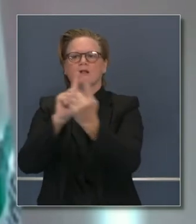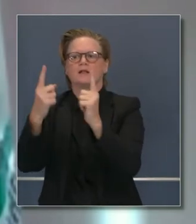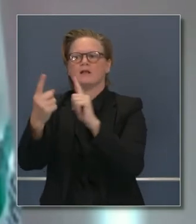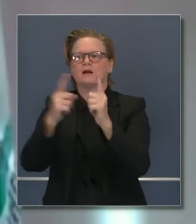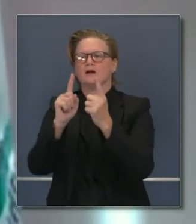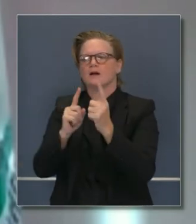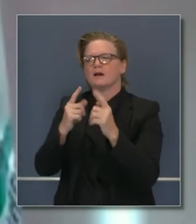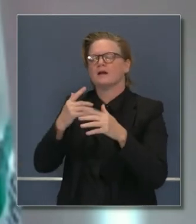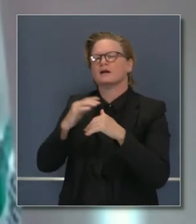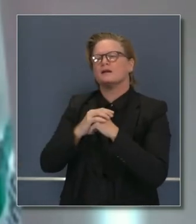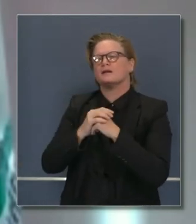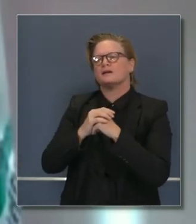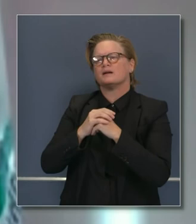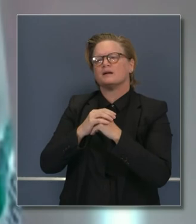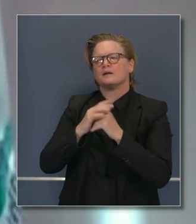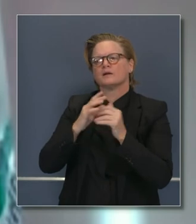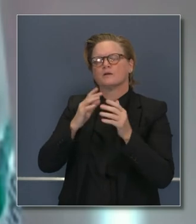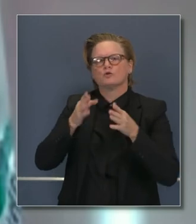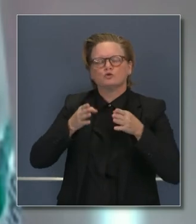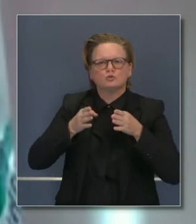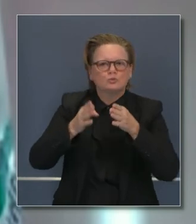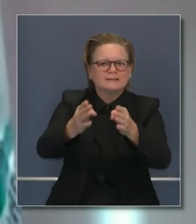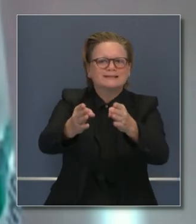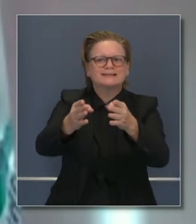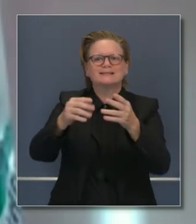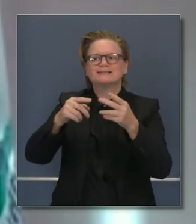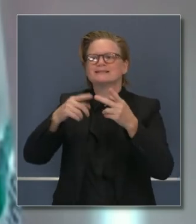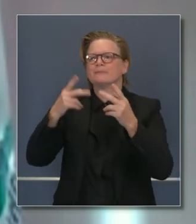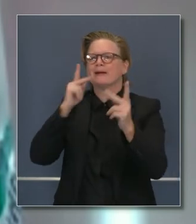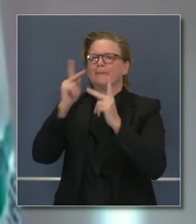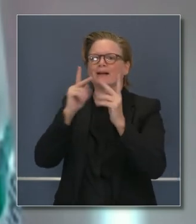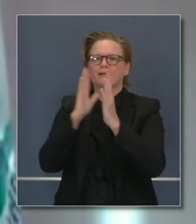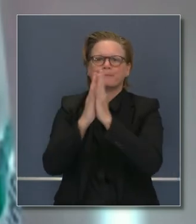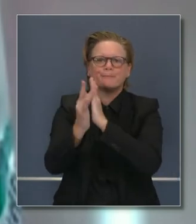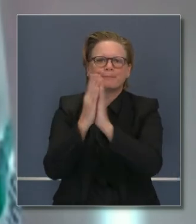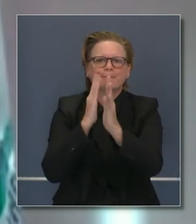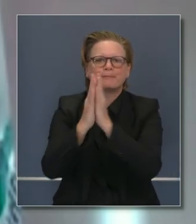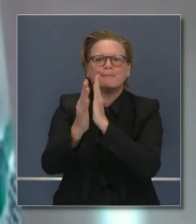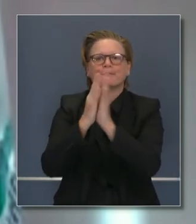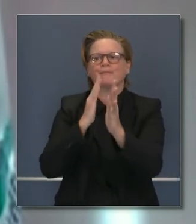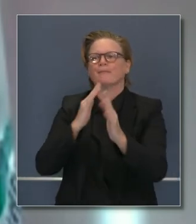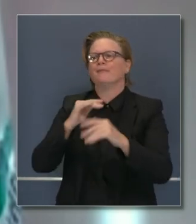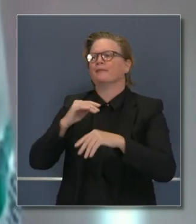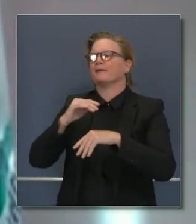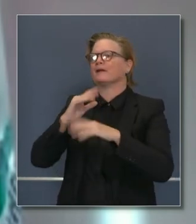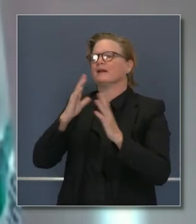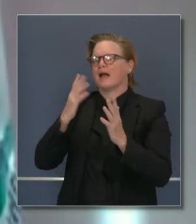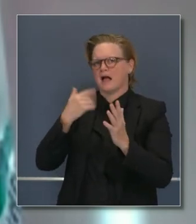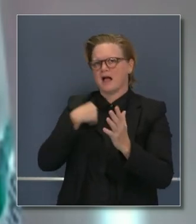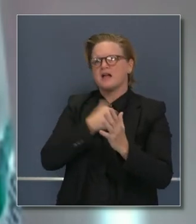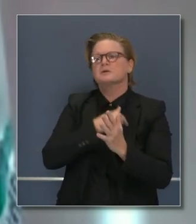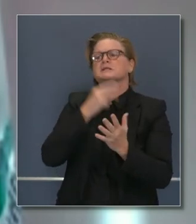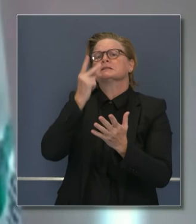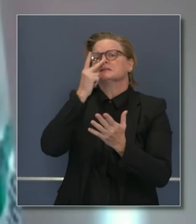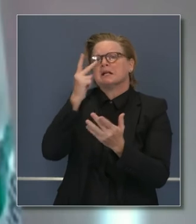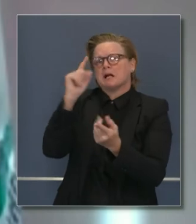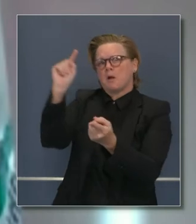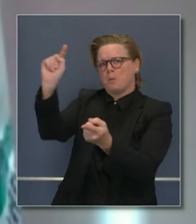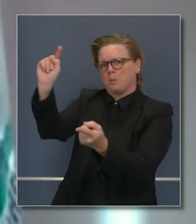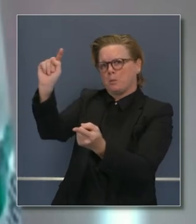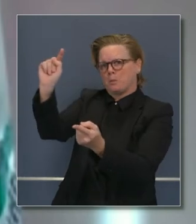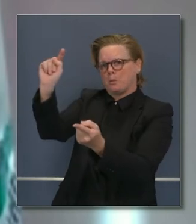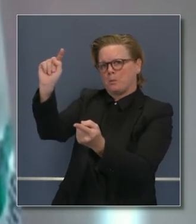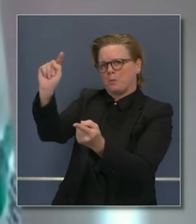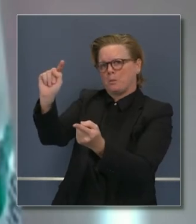puede notar solo en base a cuán ocupadas están las calles y podemos usarlo para rastrear. Hemos visto alguna